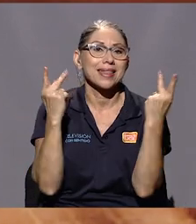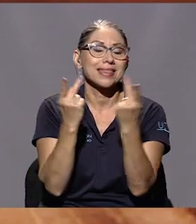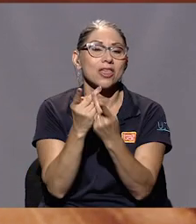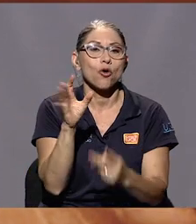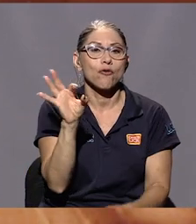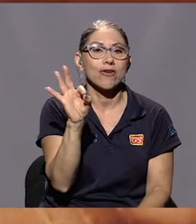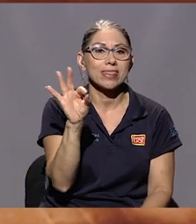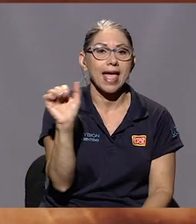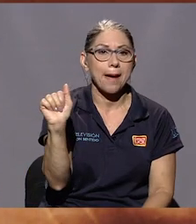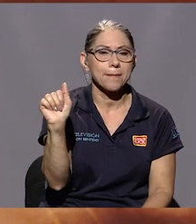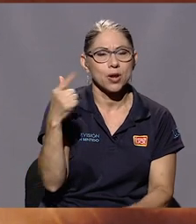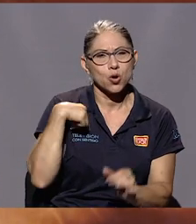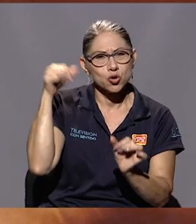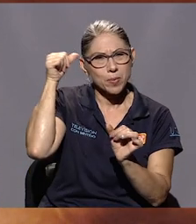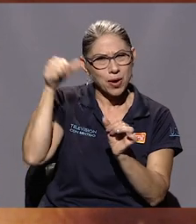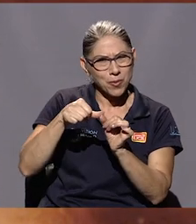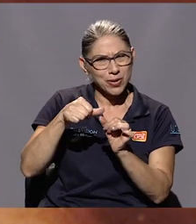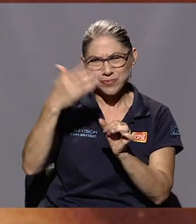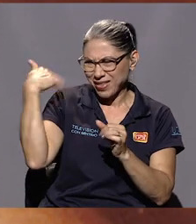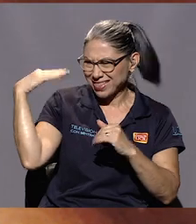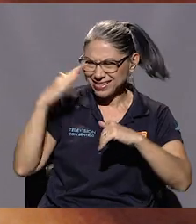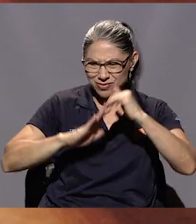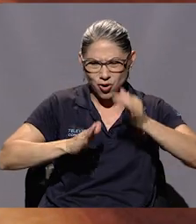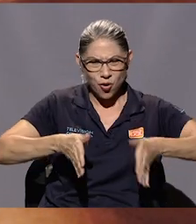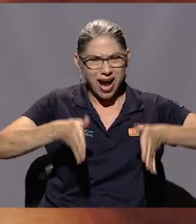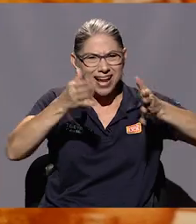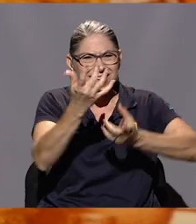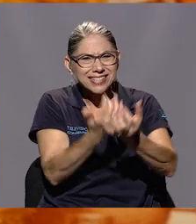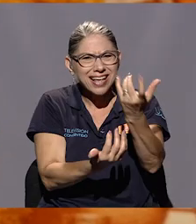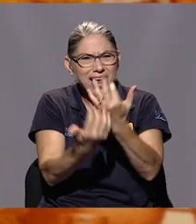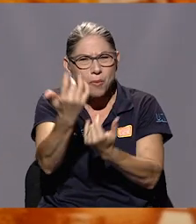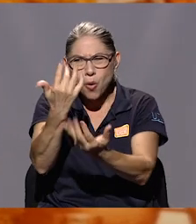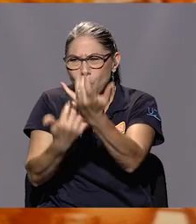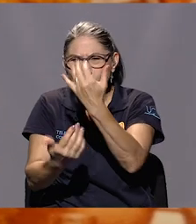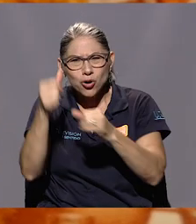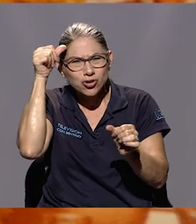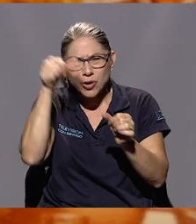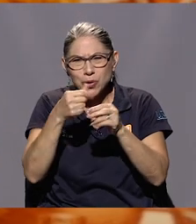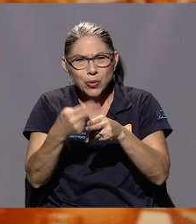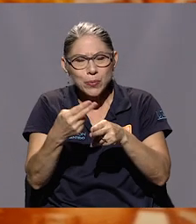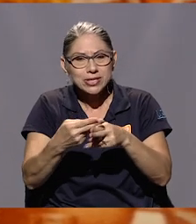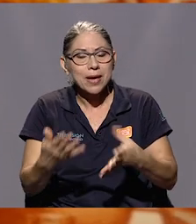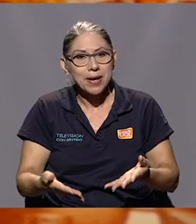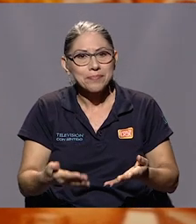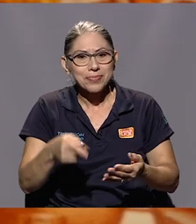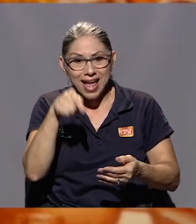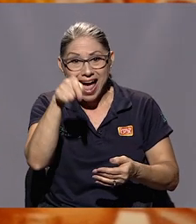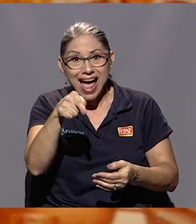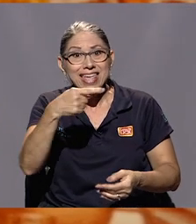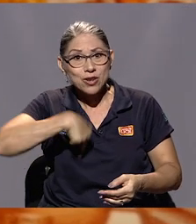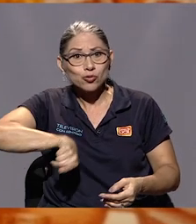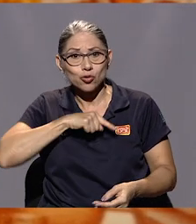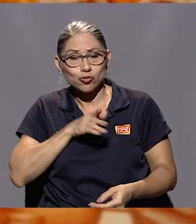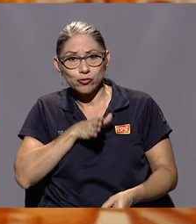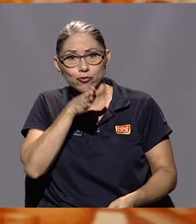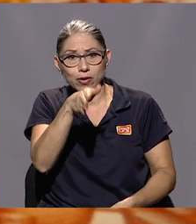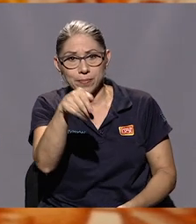acuerdo en el, bueno, en el local que se quemó, que no me acuerdo ahorita cómo se llama. Y